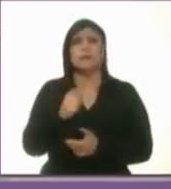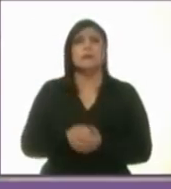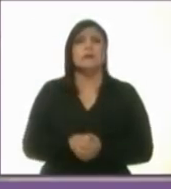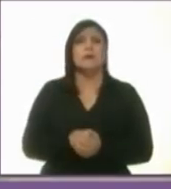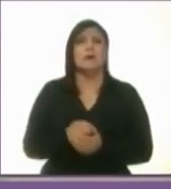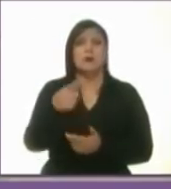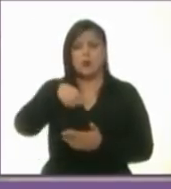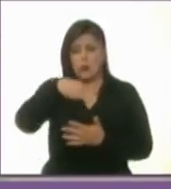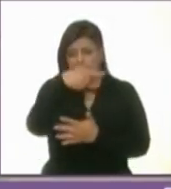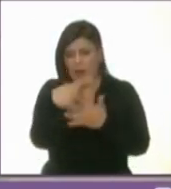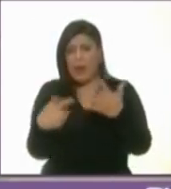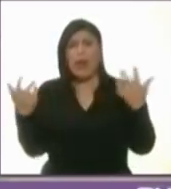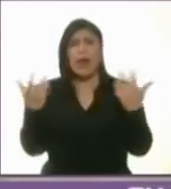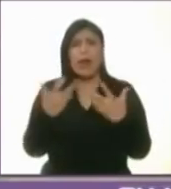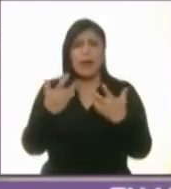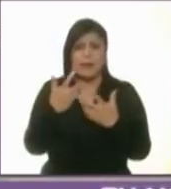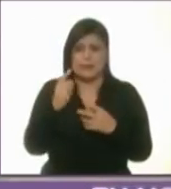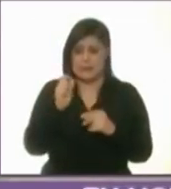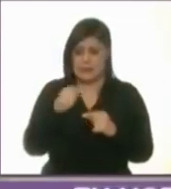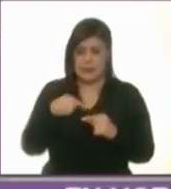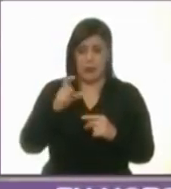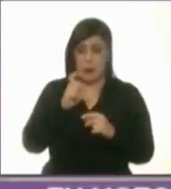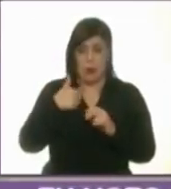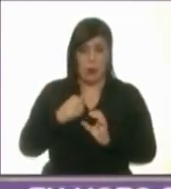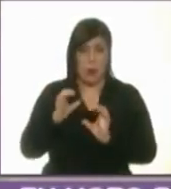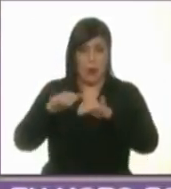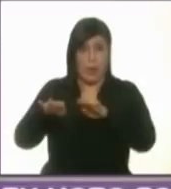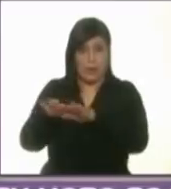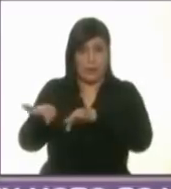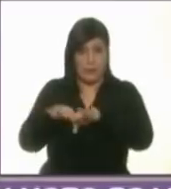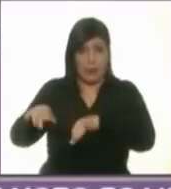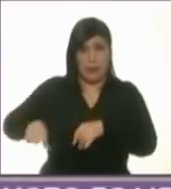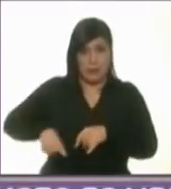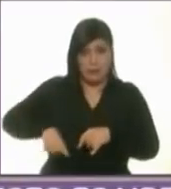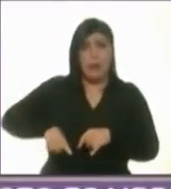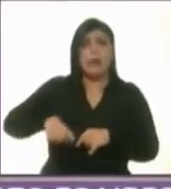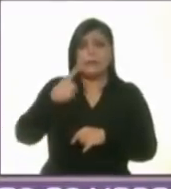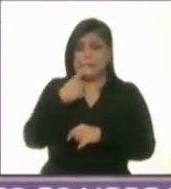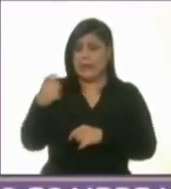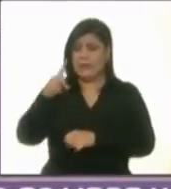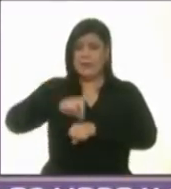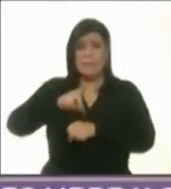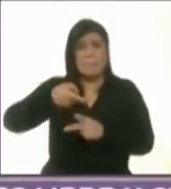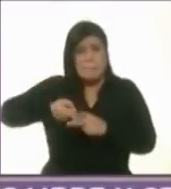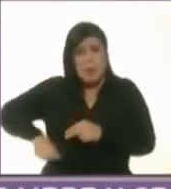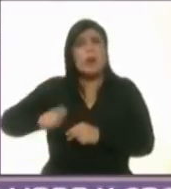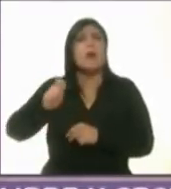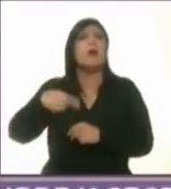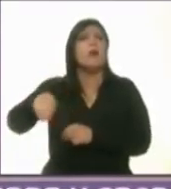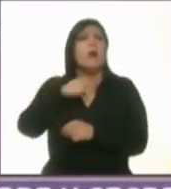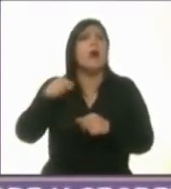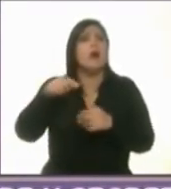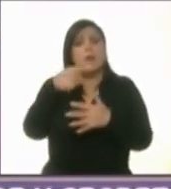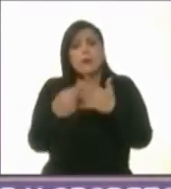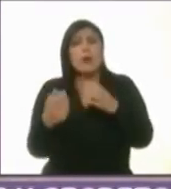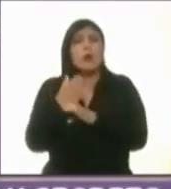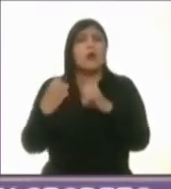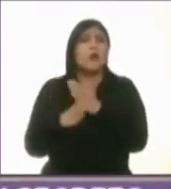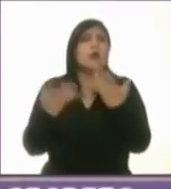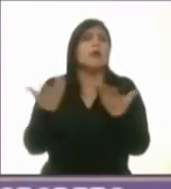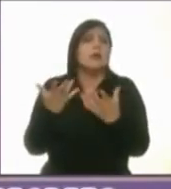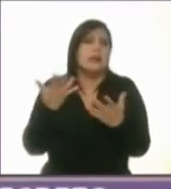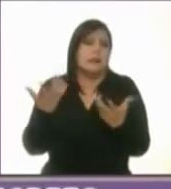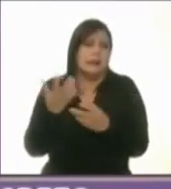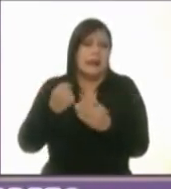realizará en sus primeros 100 días de gobierno? Tienen hasta un minuto y medio para responder y tiene la palabra la